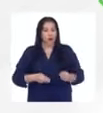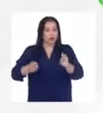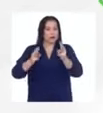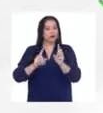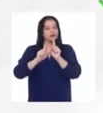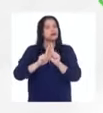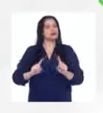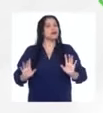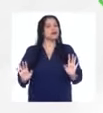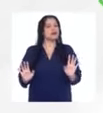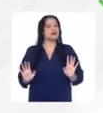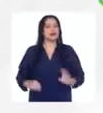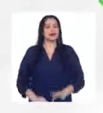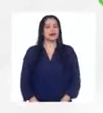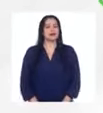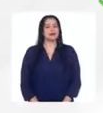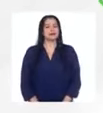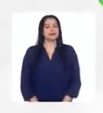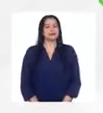recorrer